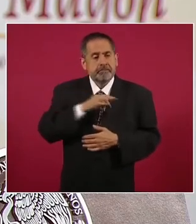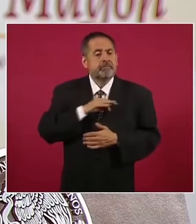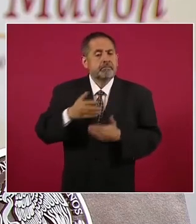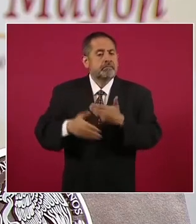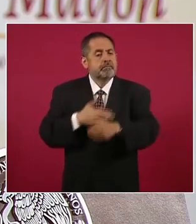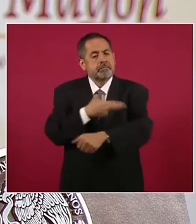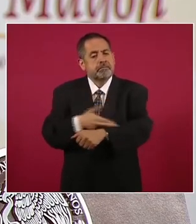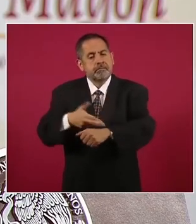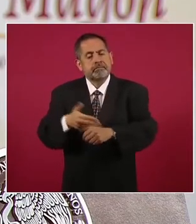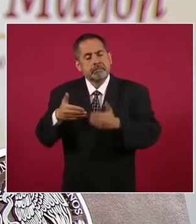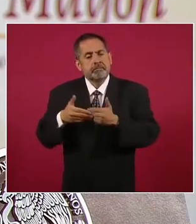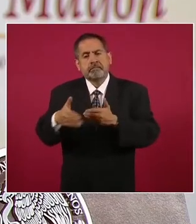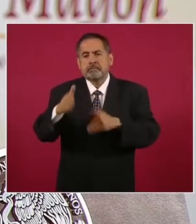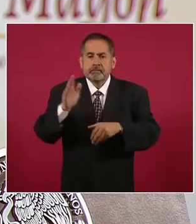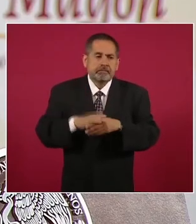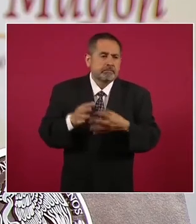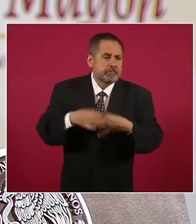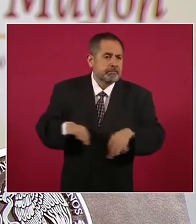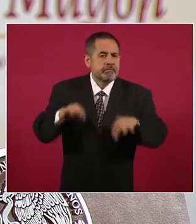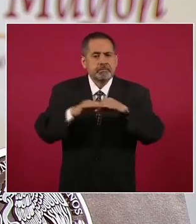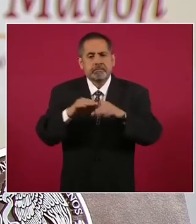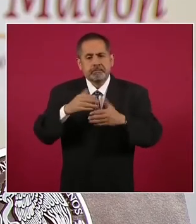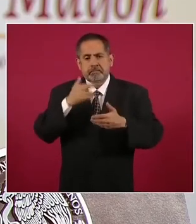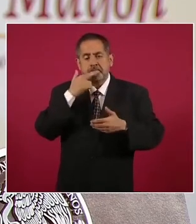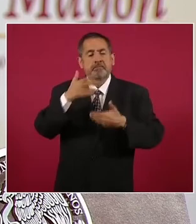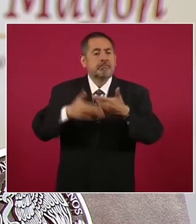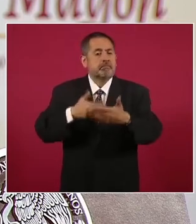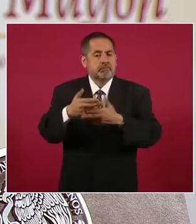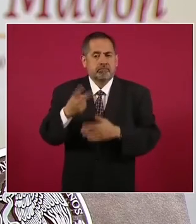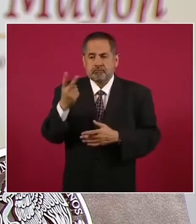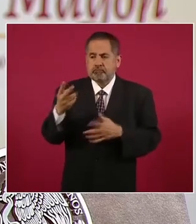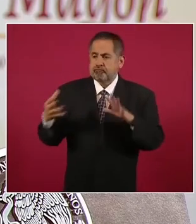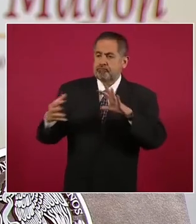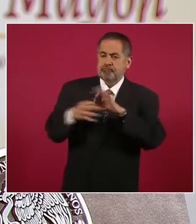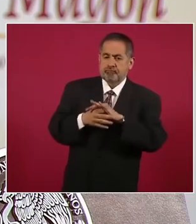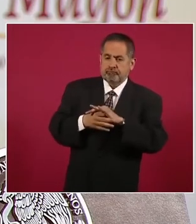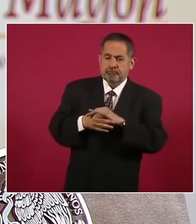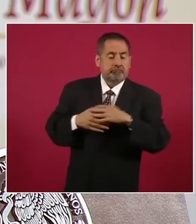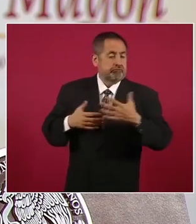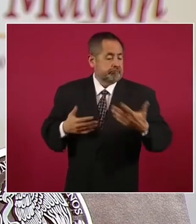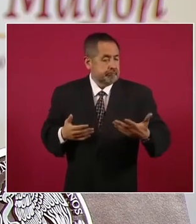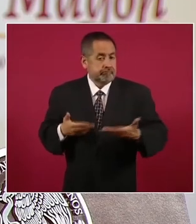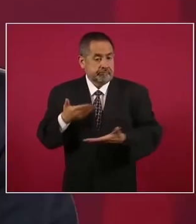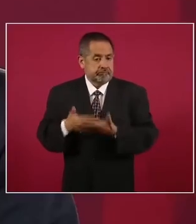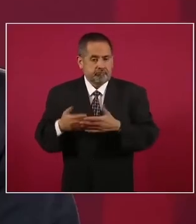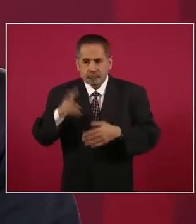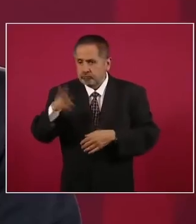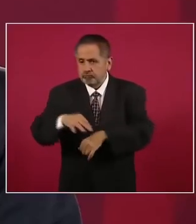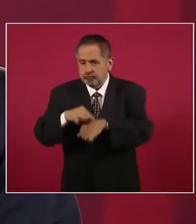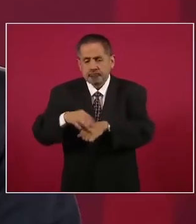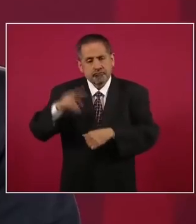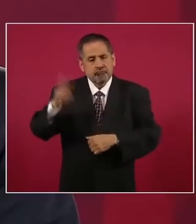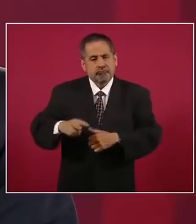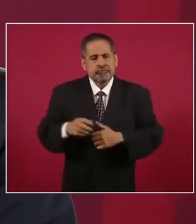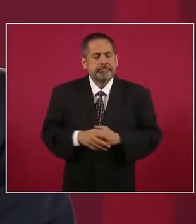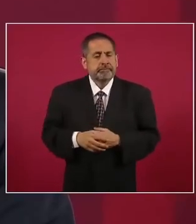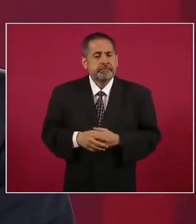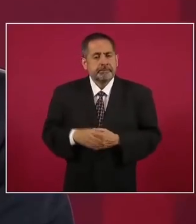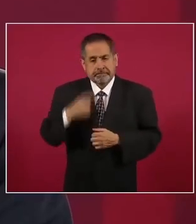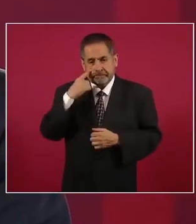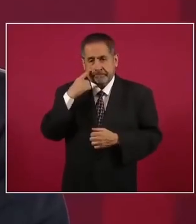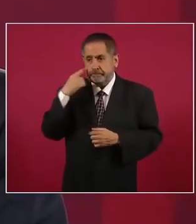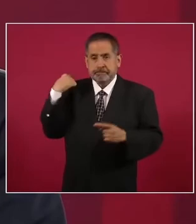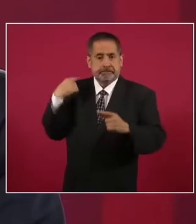a cabo este gran compromiso entre ambos poderes. Y sea hoy una realidad. A lo largo de la